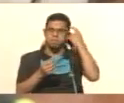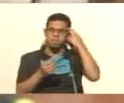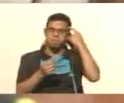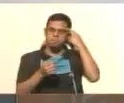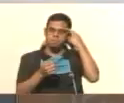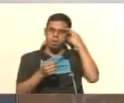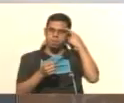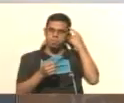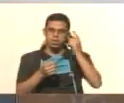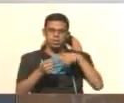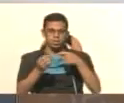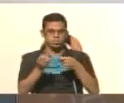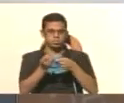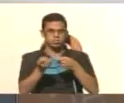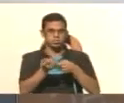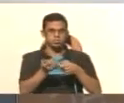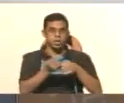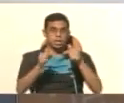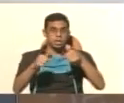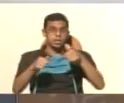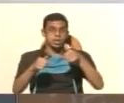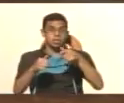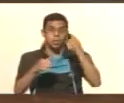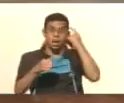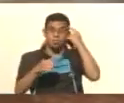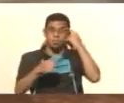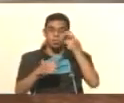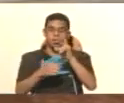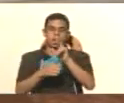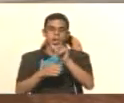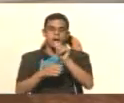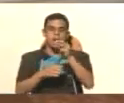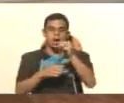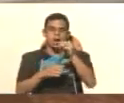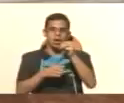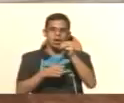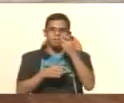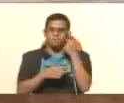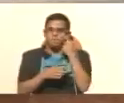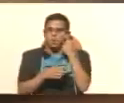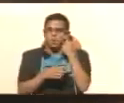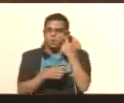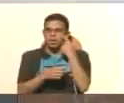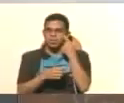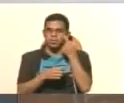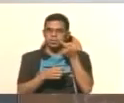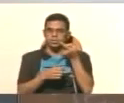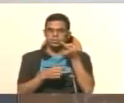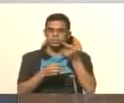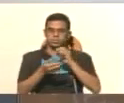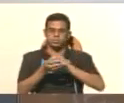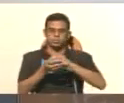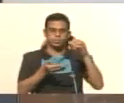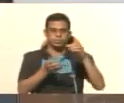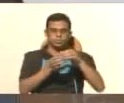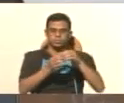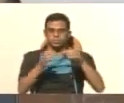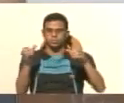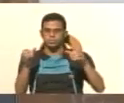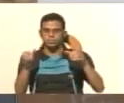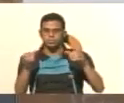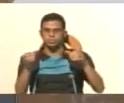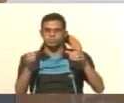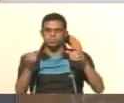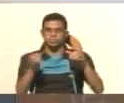específico vamos a sacar la memoria RAM para hacerle el mantenimiento preventivo. Desprendemos ambas pestañas de la